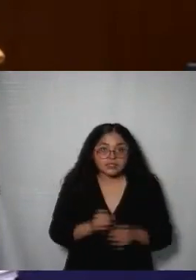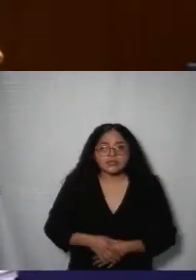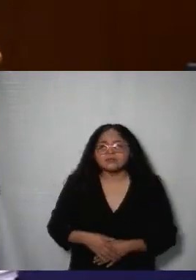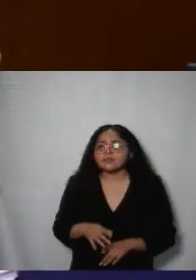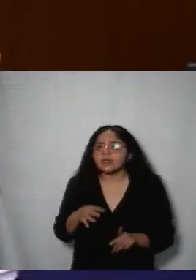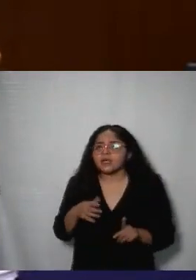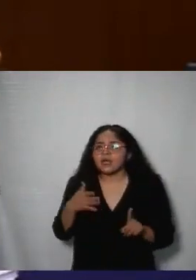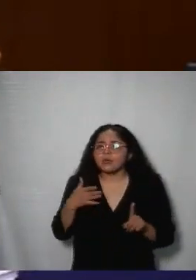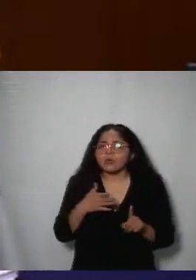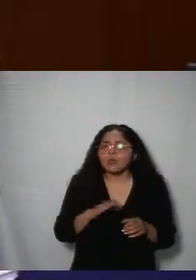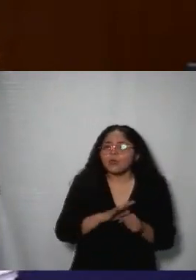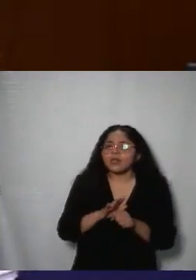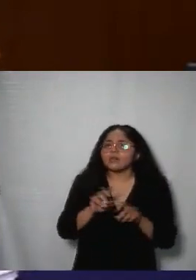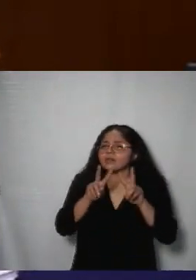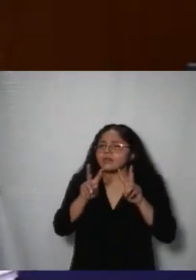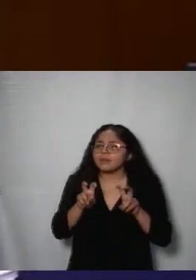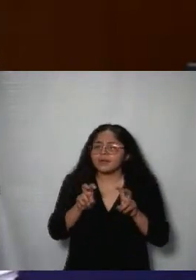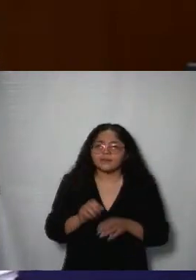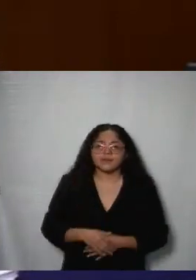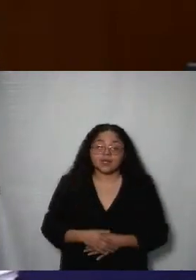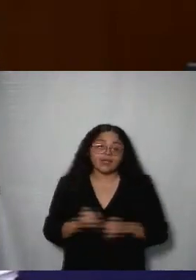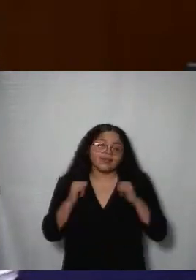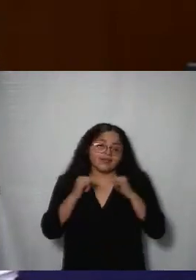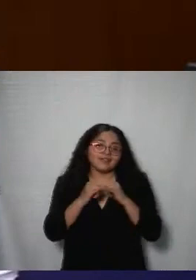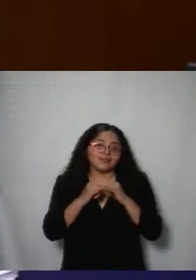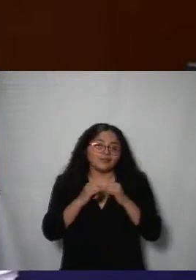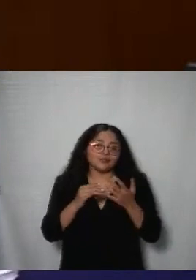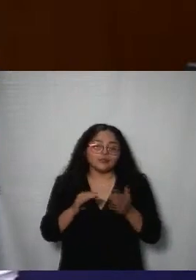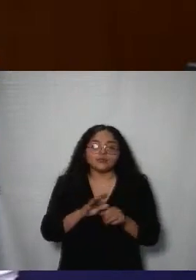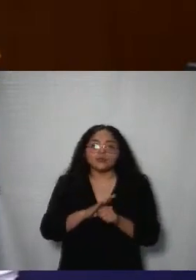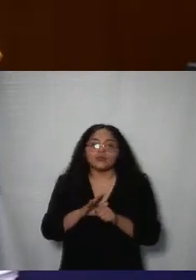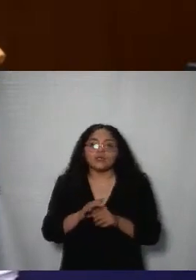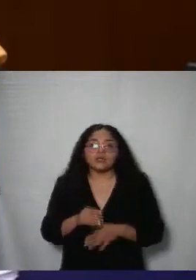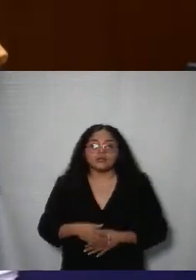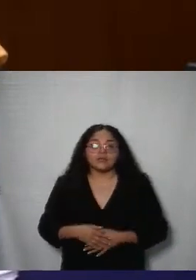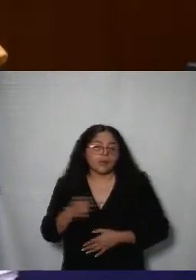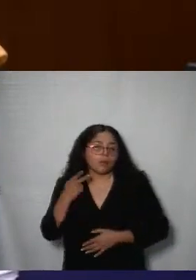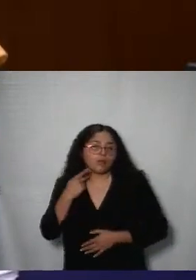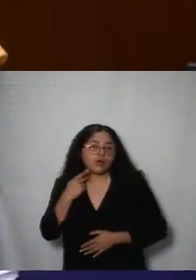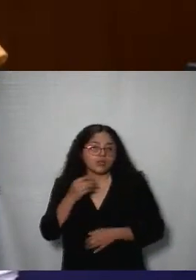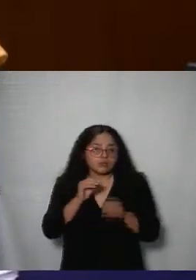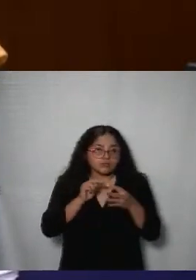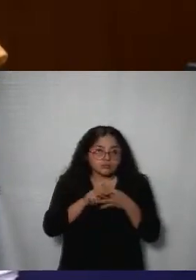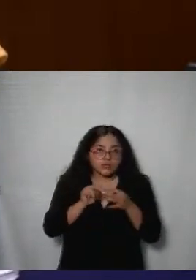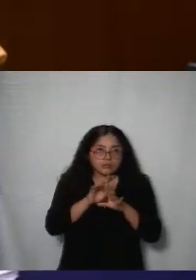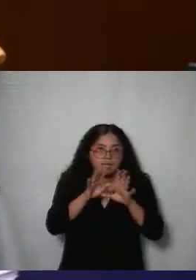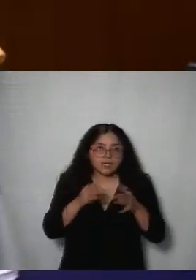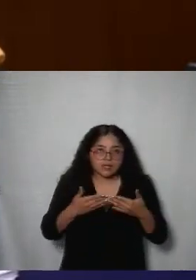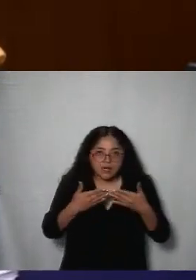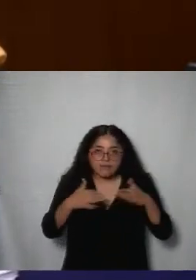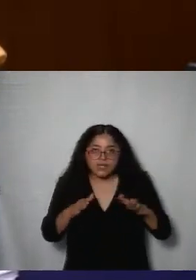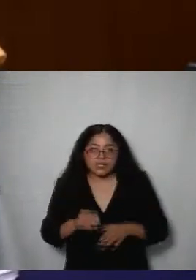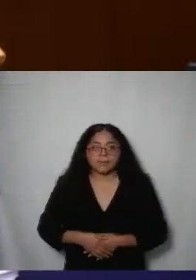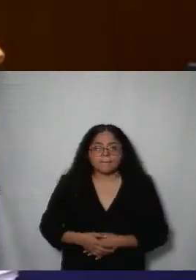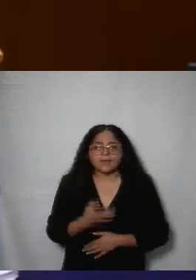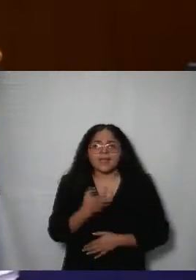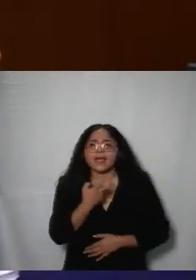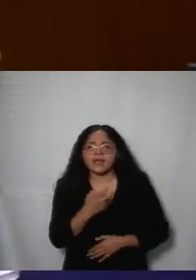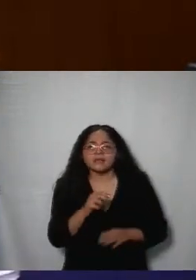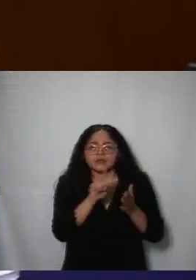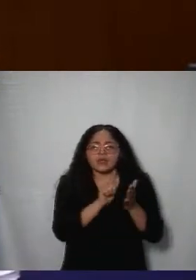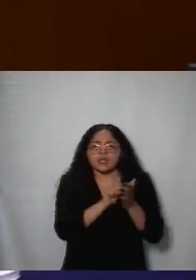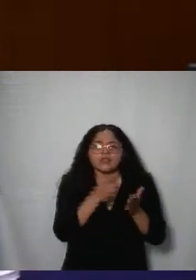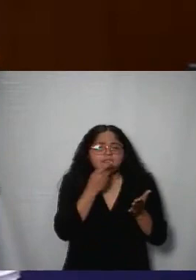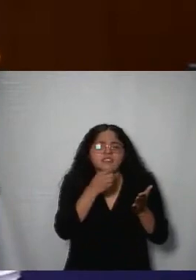relativa a la emisión por parte del organismo garante de una política de transparencia proactiva los marcos legales